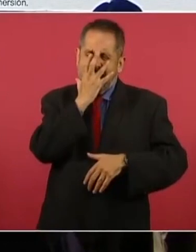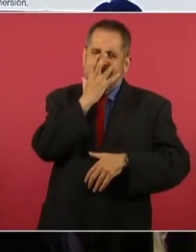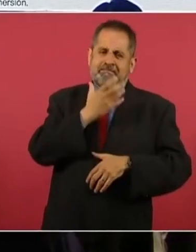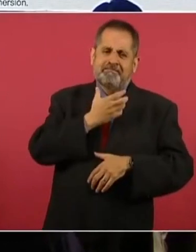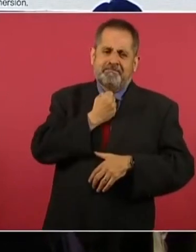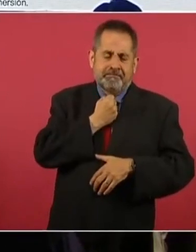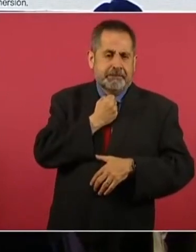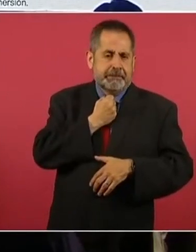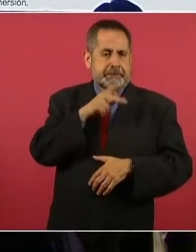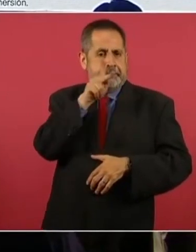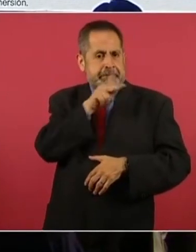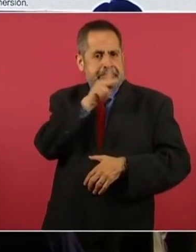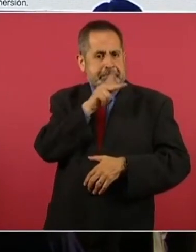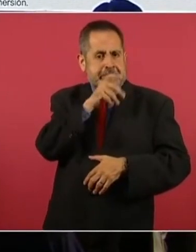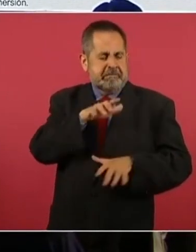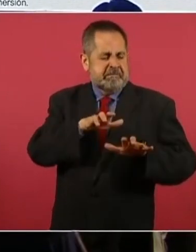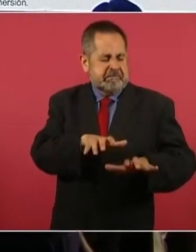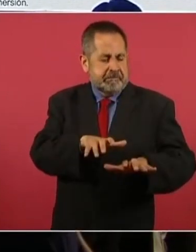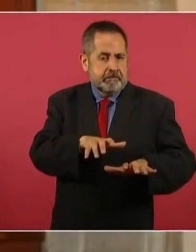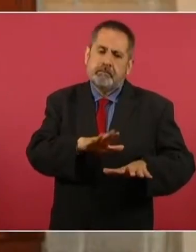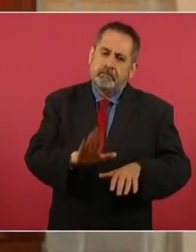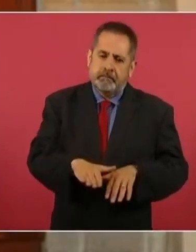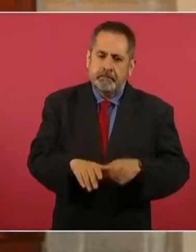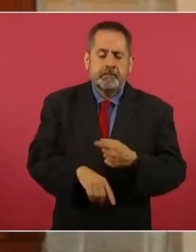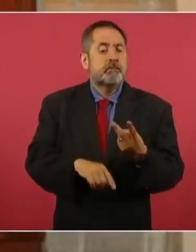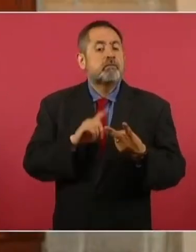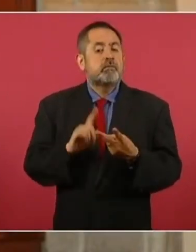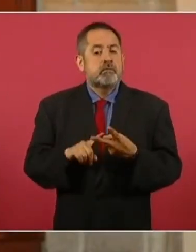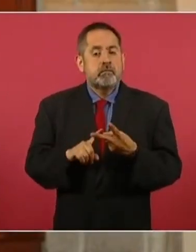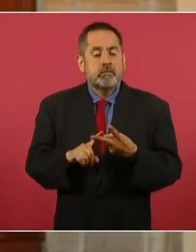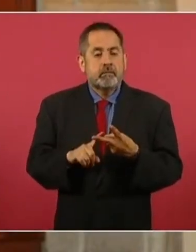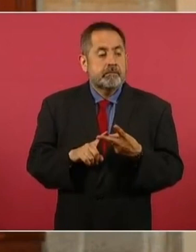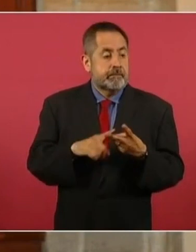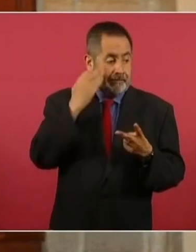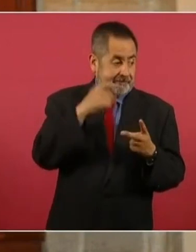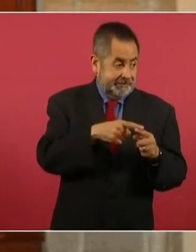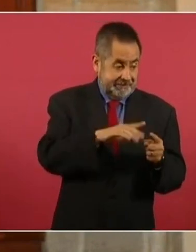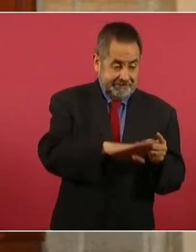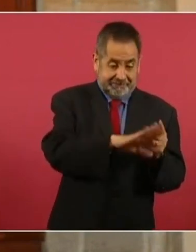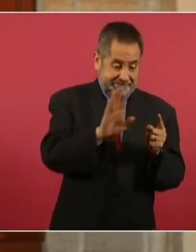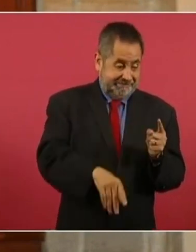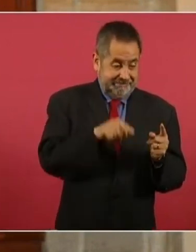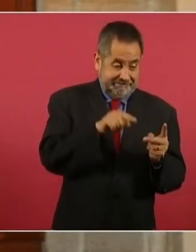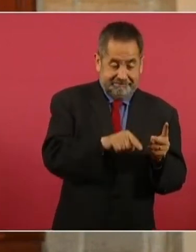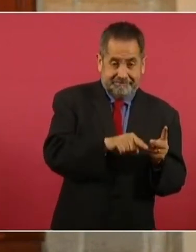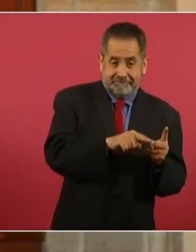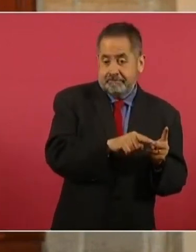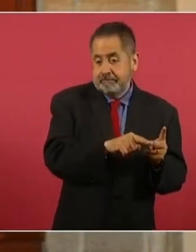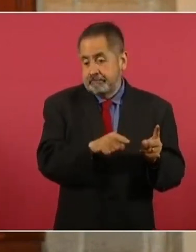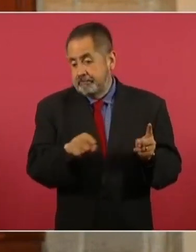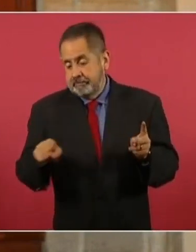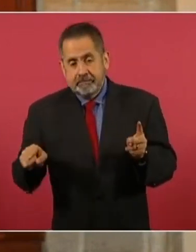variedad de obstrucción de orificios respiratorios segunda que el intervalo post-mortem que se estableció con base en los hallazgos